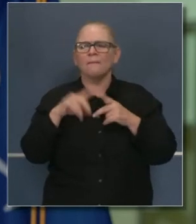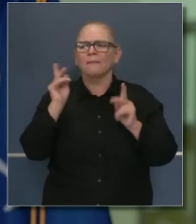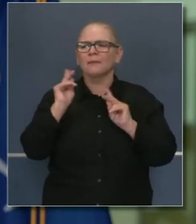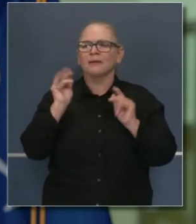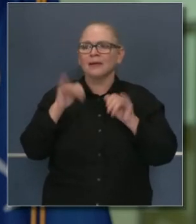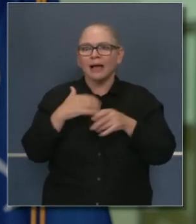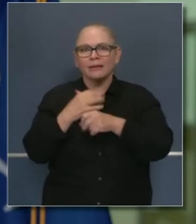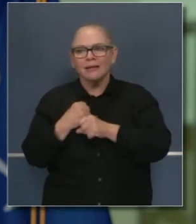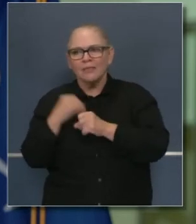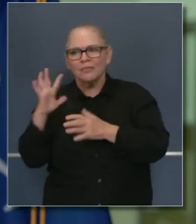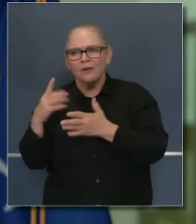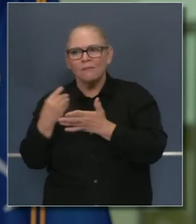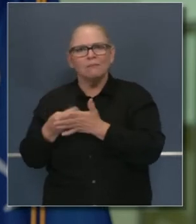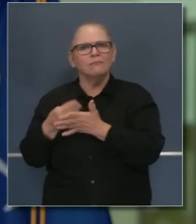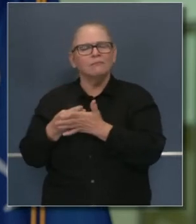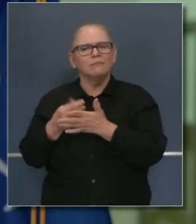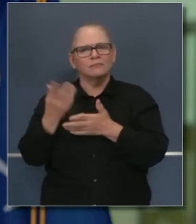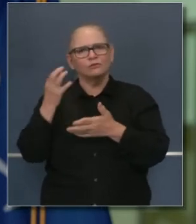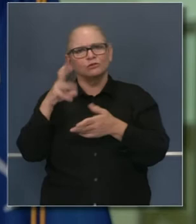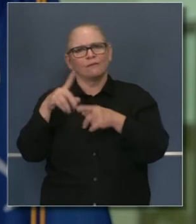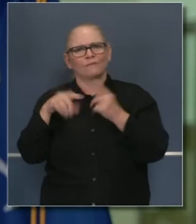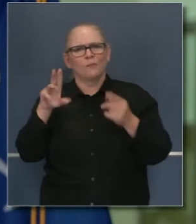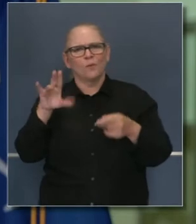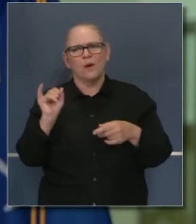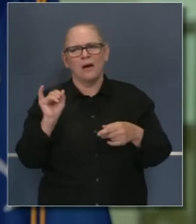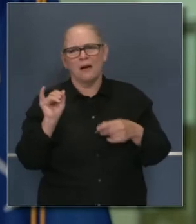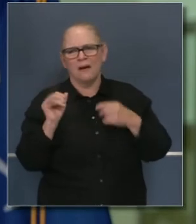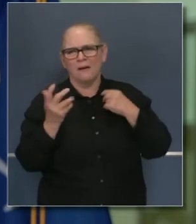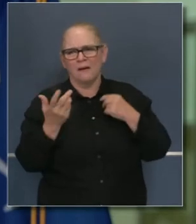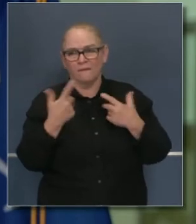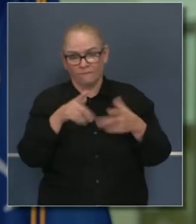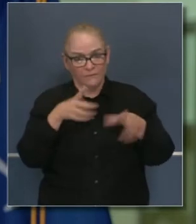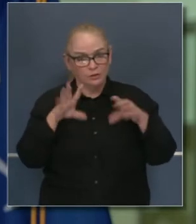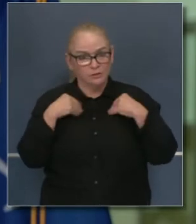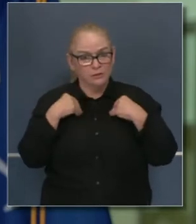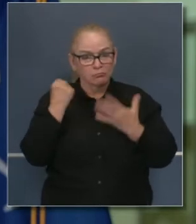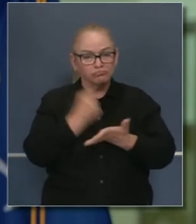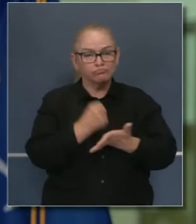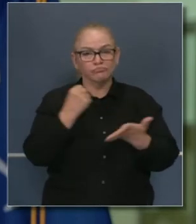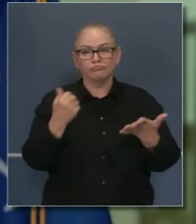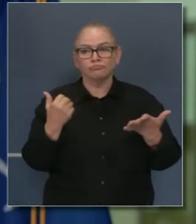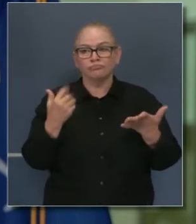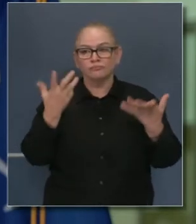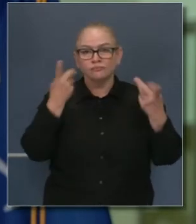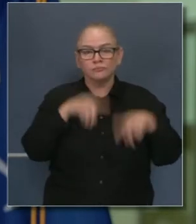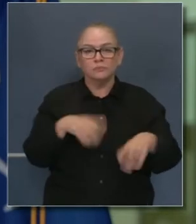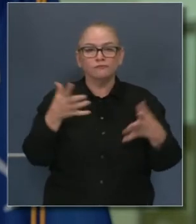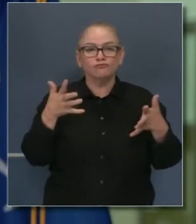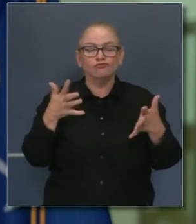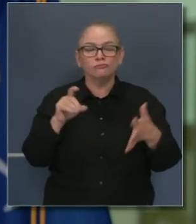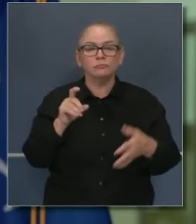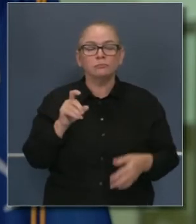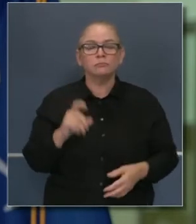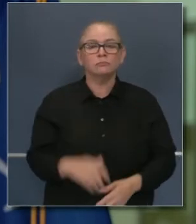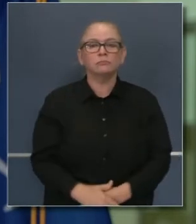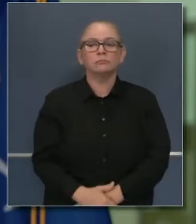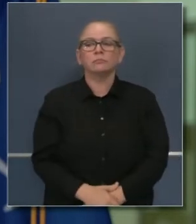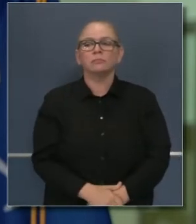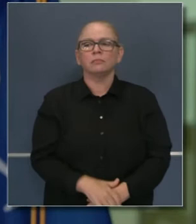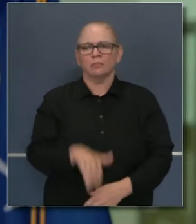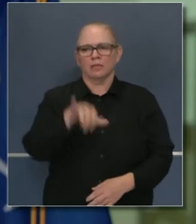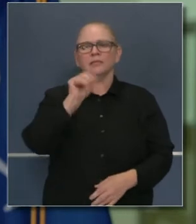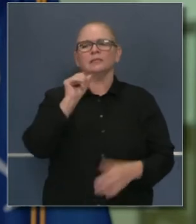estos cheques? ¿Qué estatus tiene California? Hemos estado muy activos con la